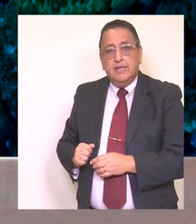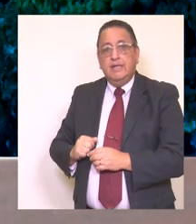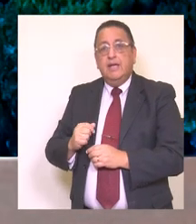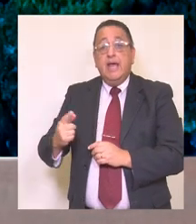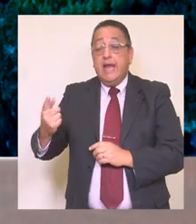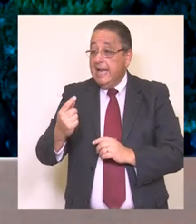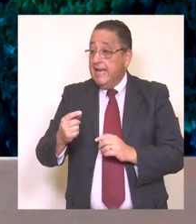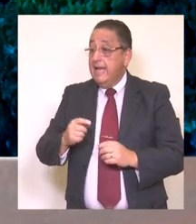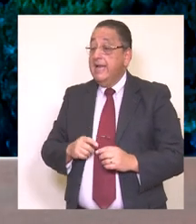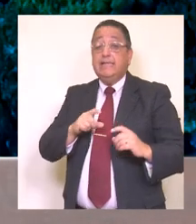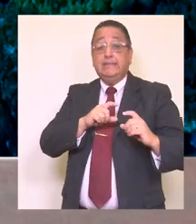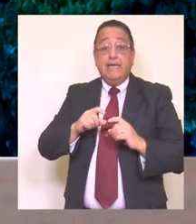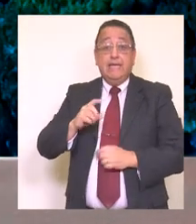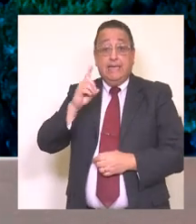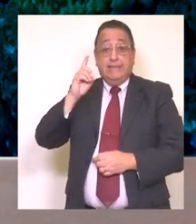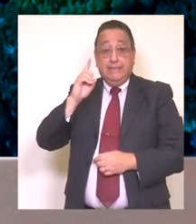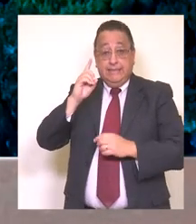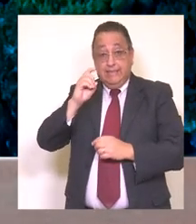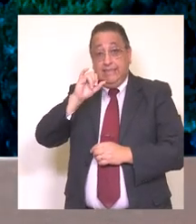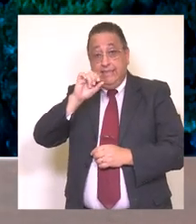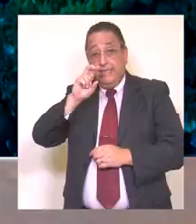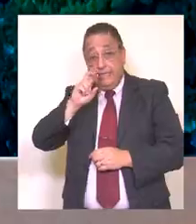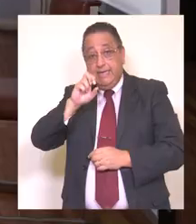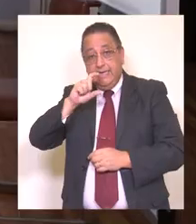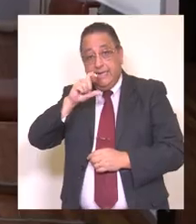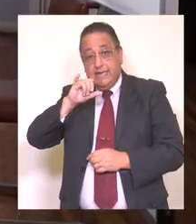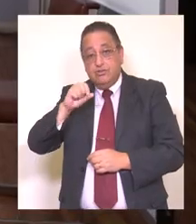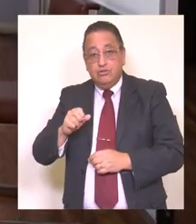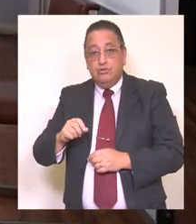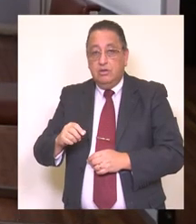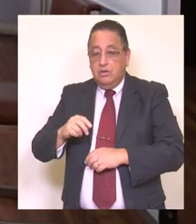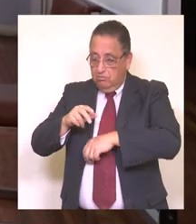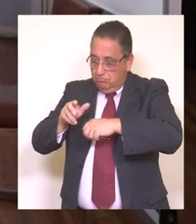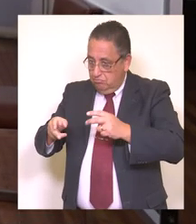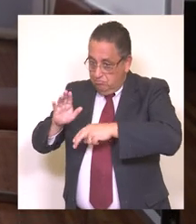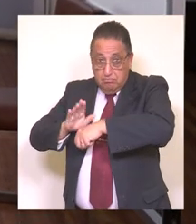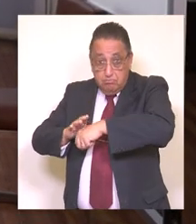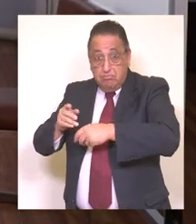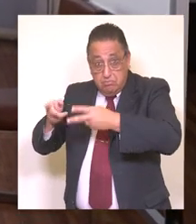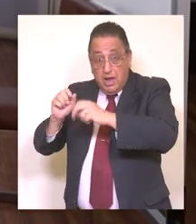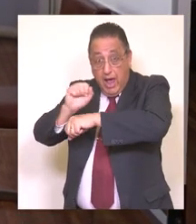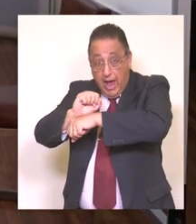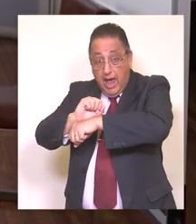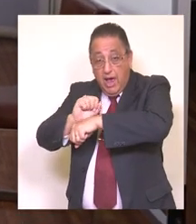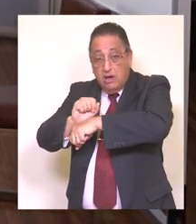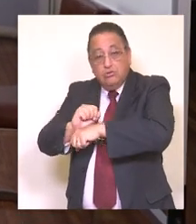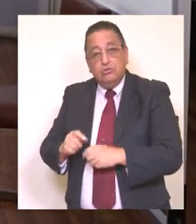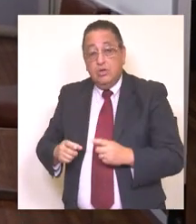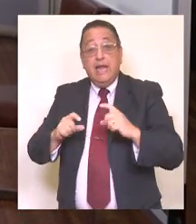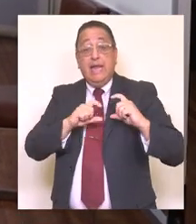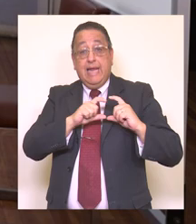municipal es la dirección de tránsito, través de las cuales se tramitan licencias de conducir, permisos de circulación,